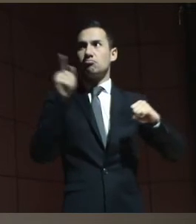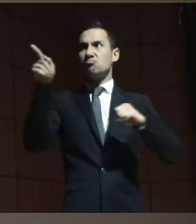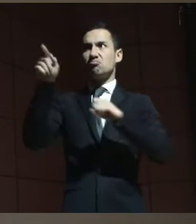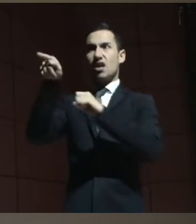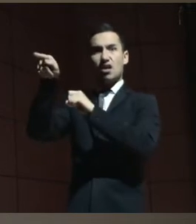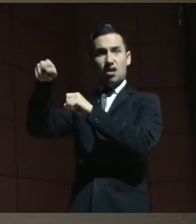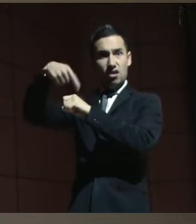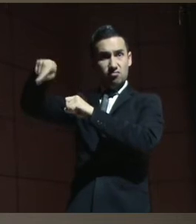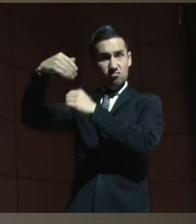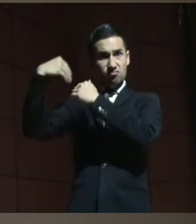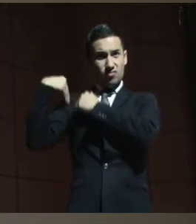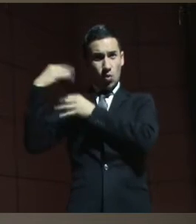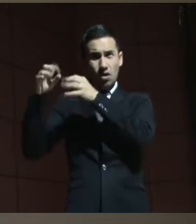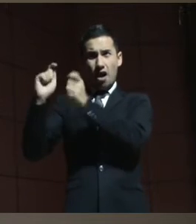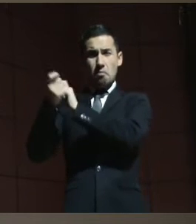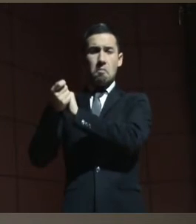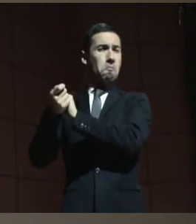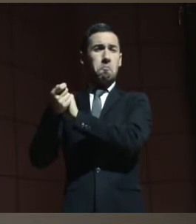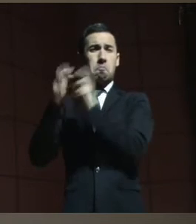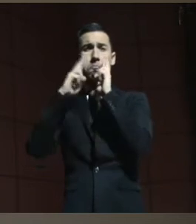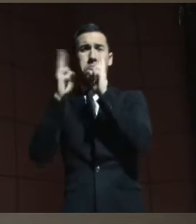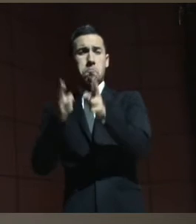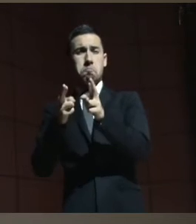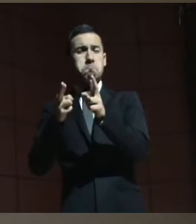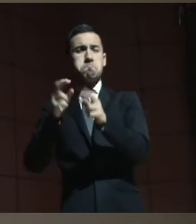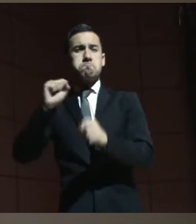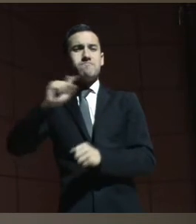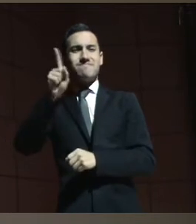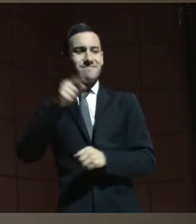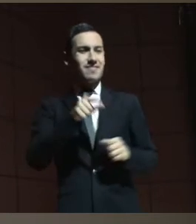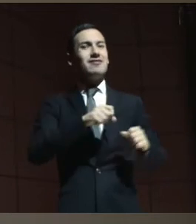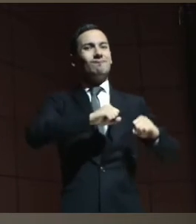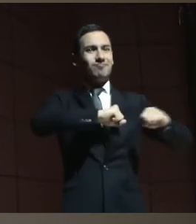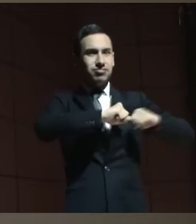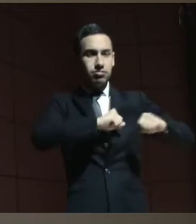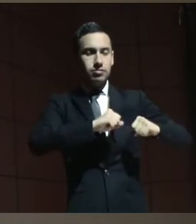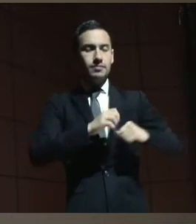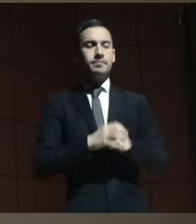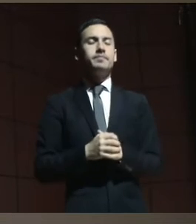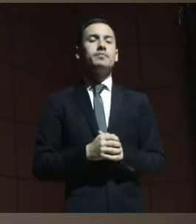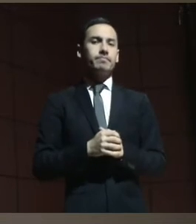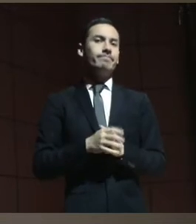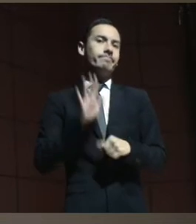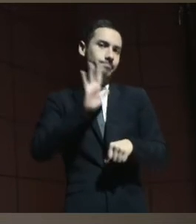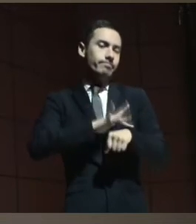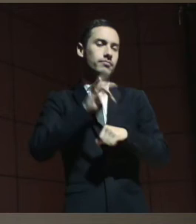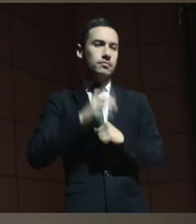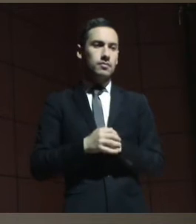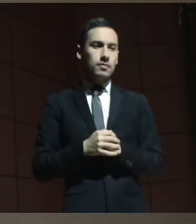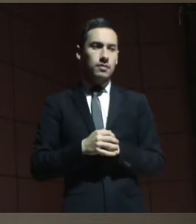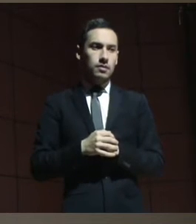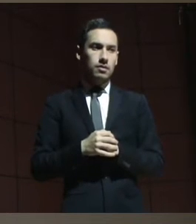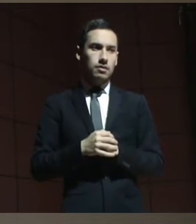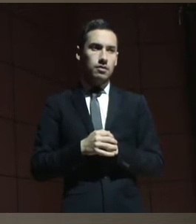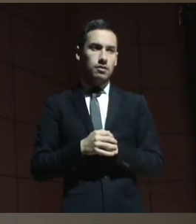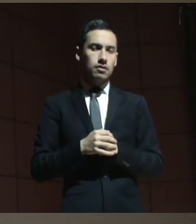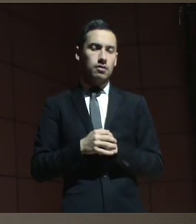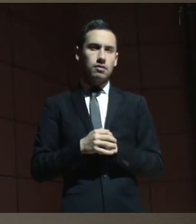posible un reconocimiento pleno de derechos. En el caso que quiero referirme es RMJ